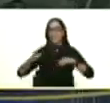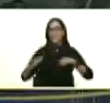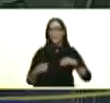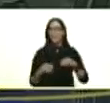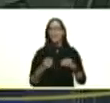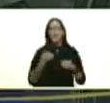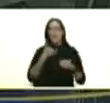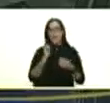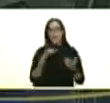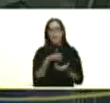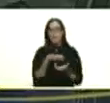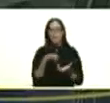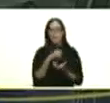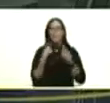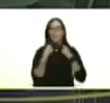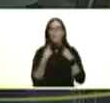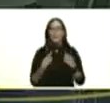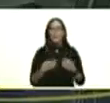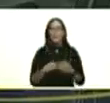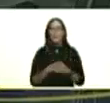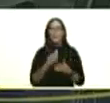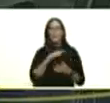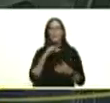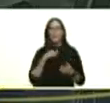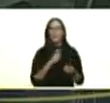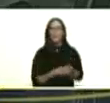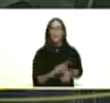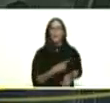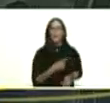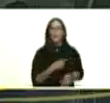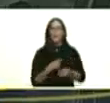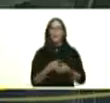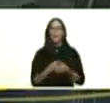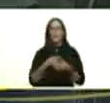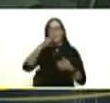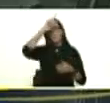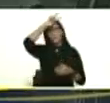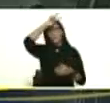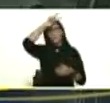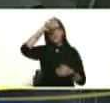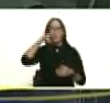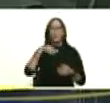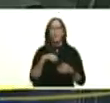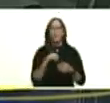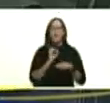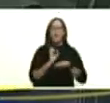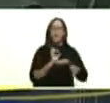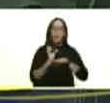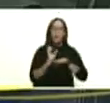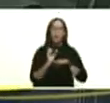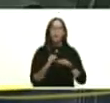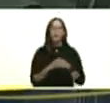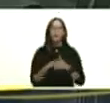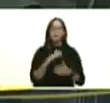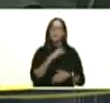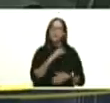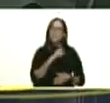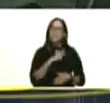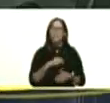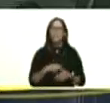afectaciones hay pérdida de nuestros hermanos en Perú en Ecuador al norte de Chile